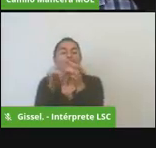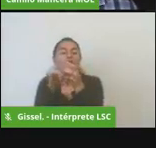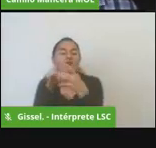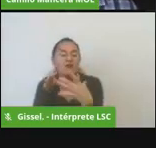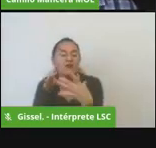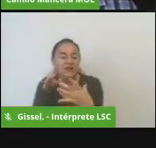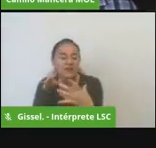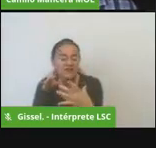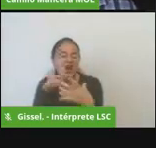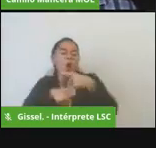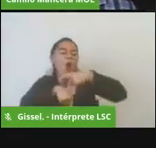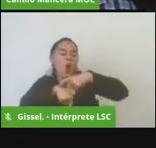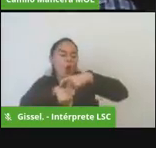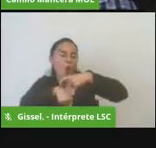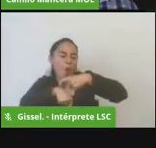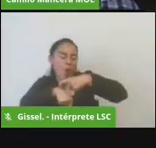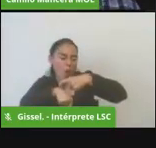hechos